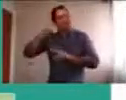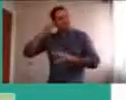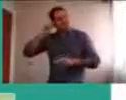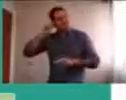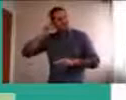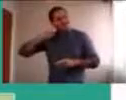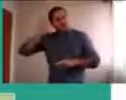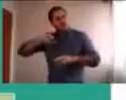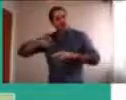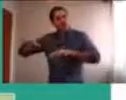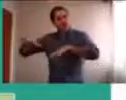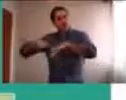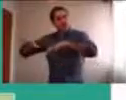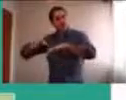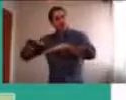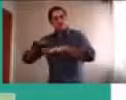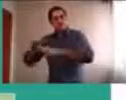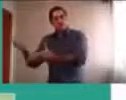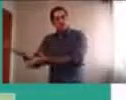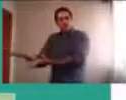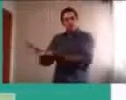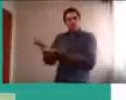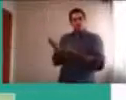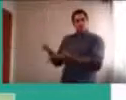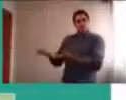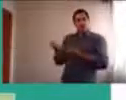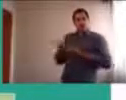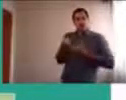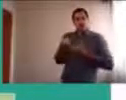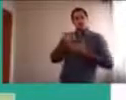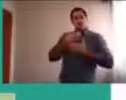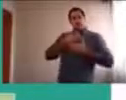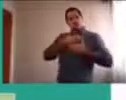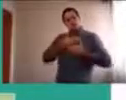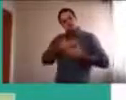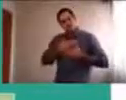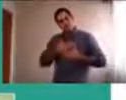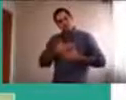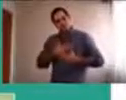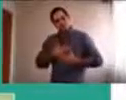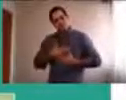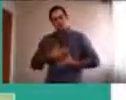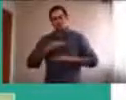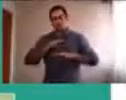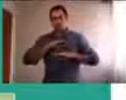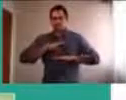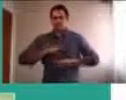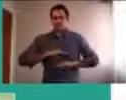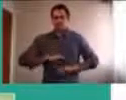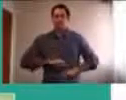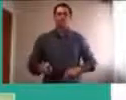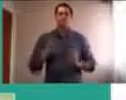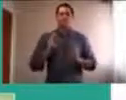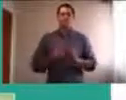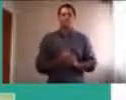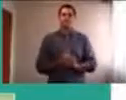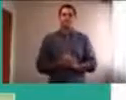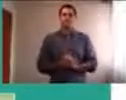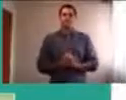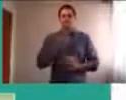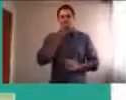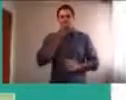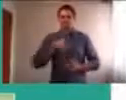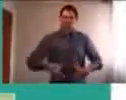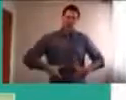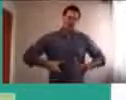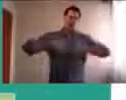como forma de poder, lidiar con esa, con esa emoción, entonces, tanto la, el enojo exagerado,